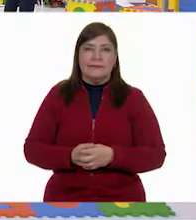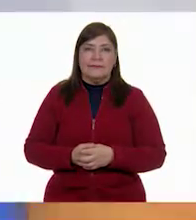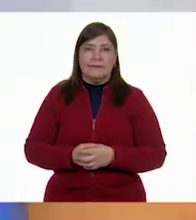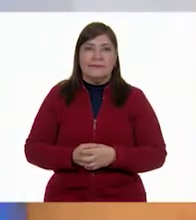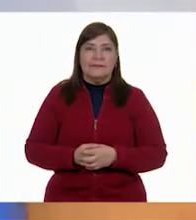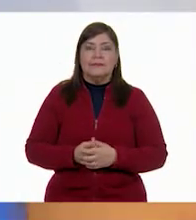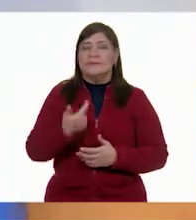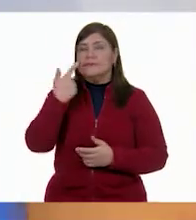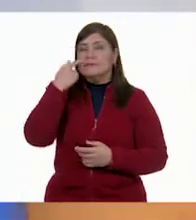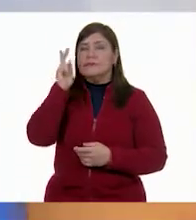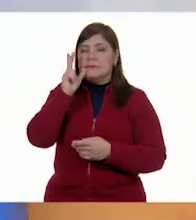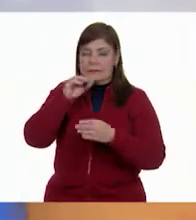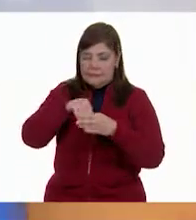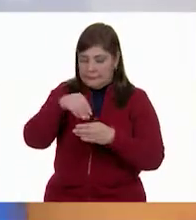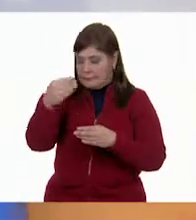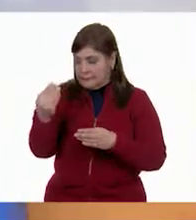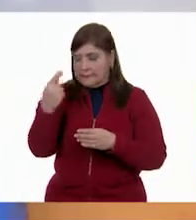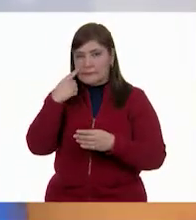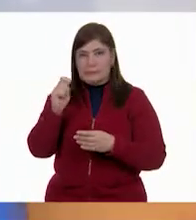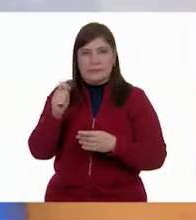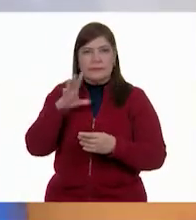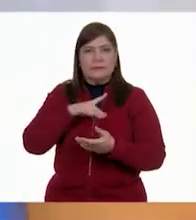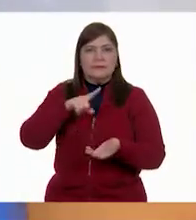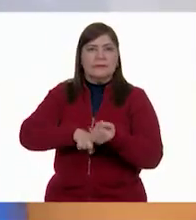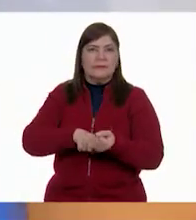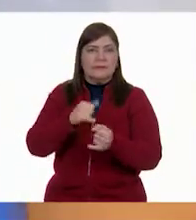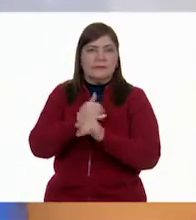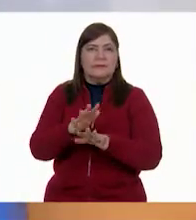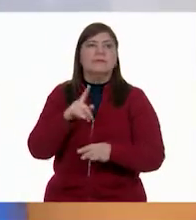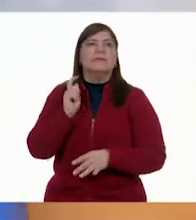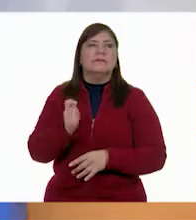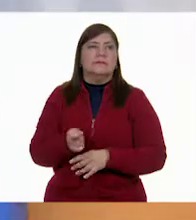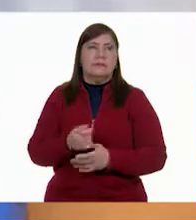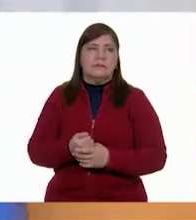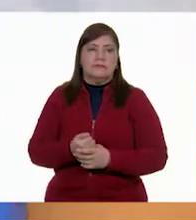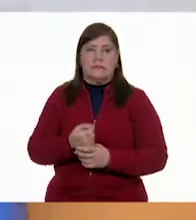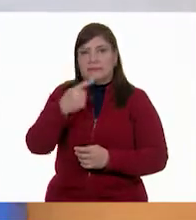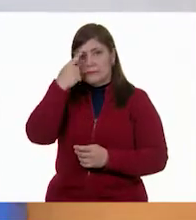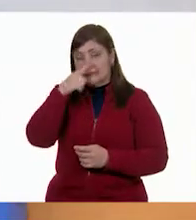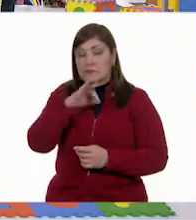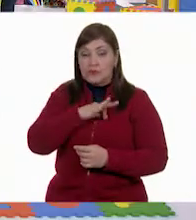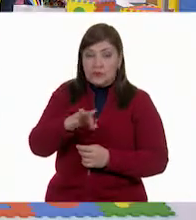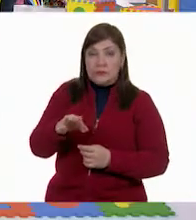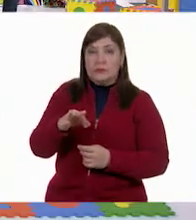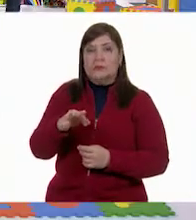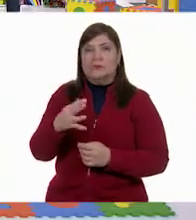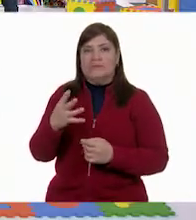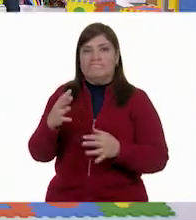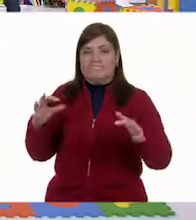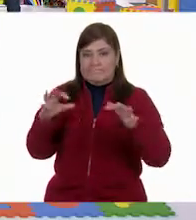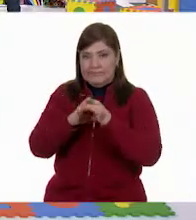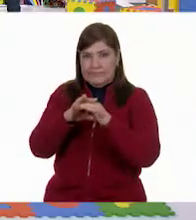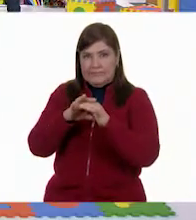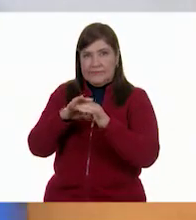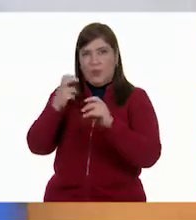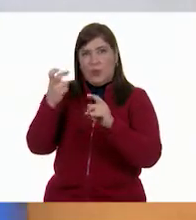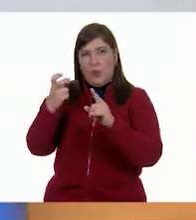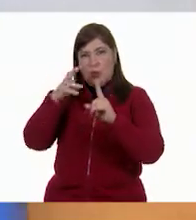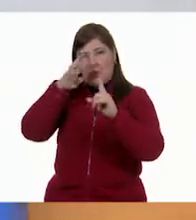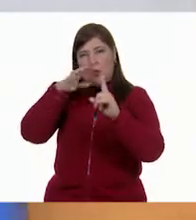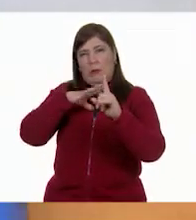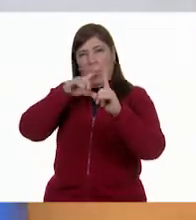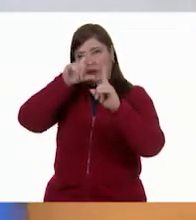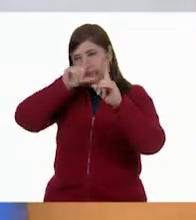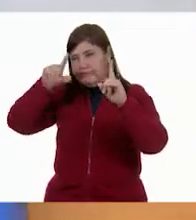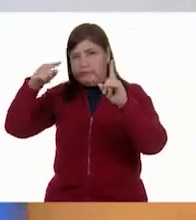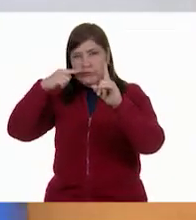Vamos a ver qué dice la información de este sobre. Muy bien. Para ver si la podemos ver en nuestra gráfica. ¿Cuál es